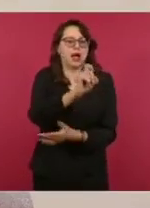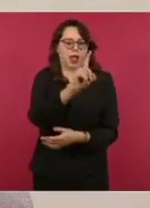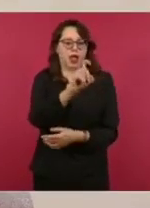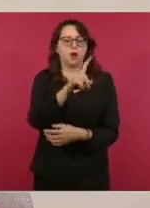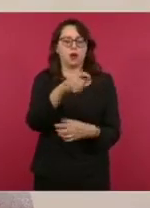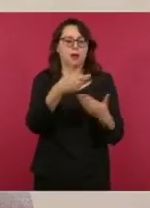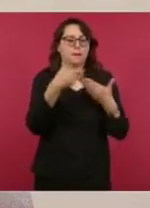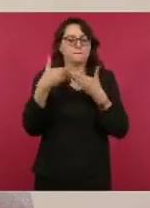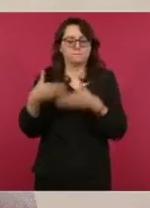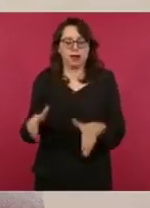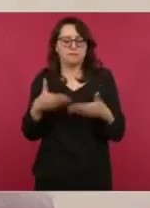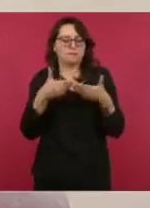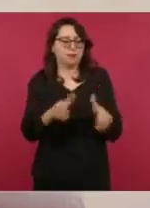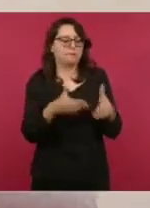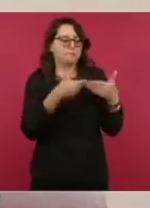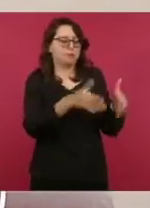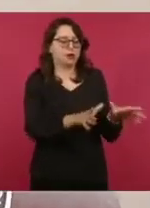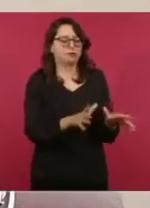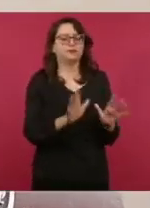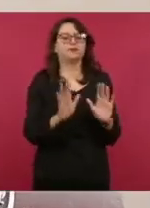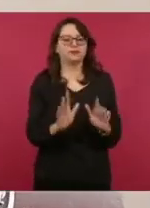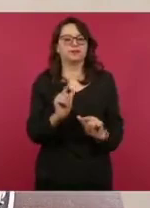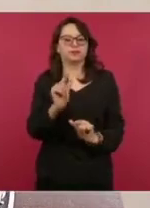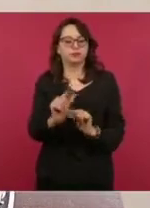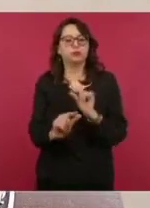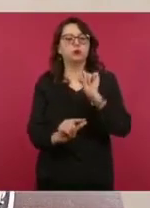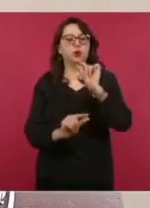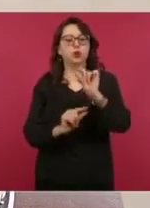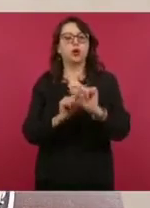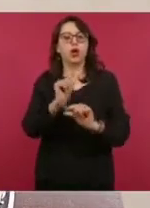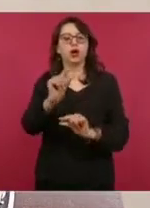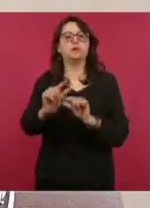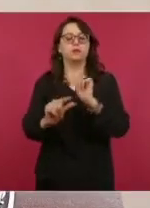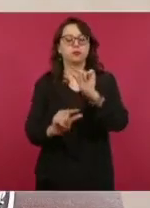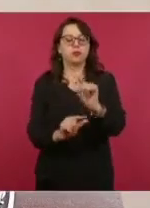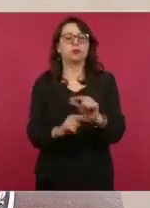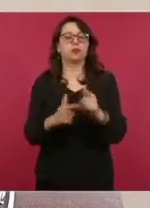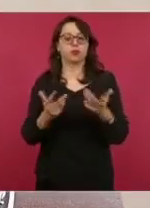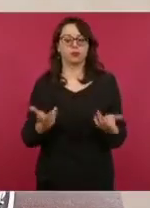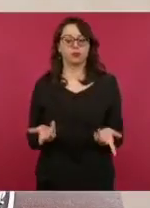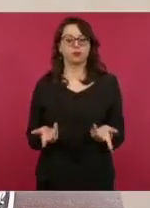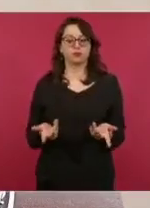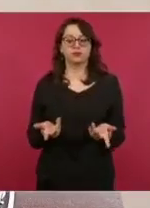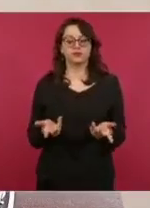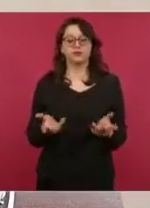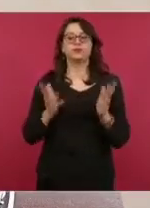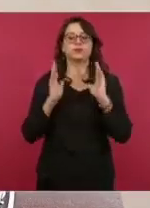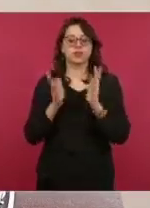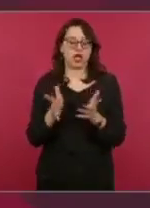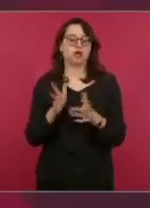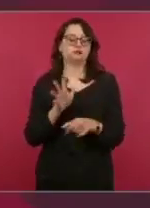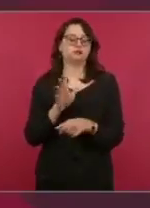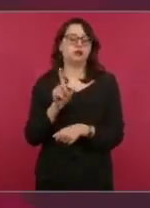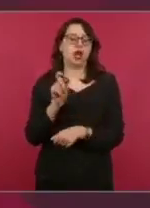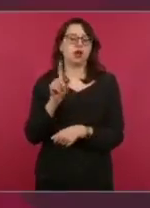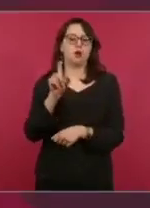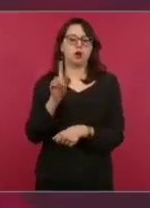funcionando a toda su capacidad ya va haber agua